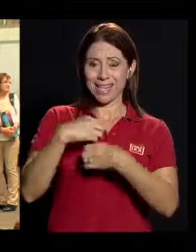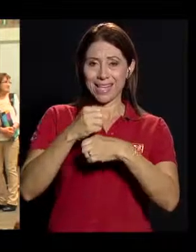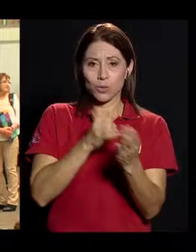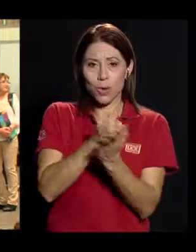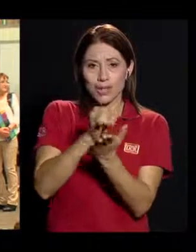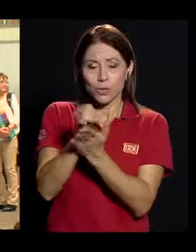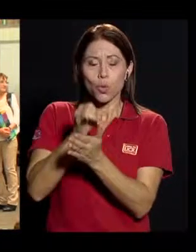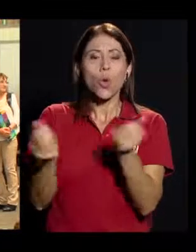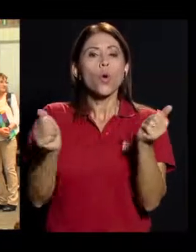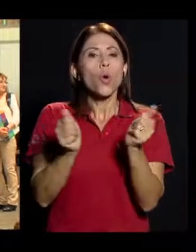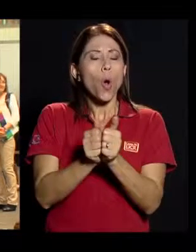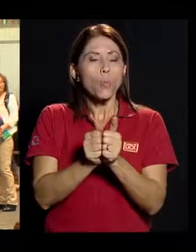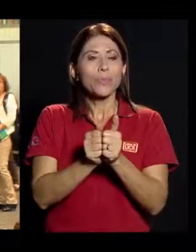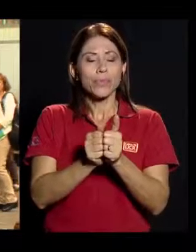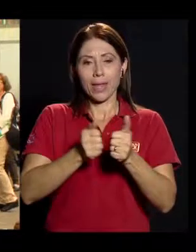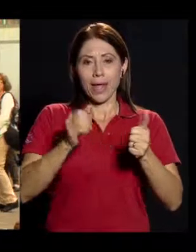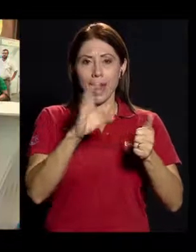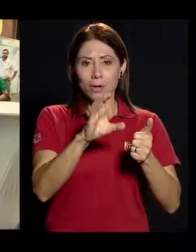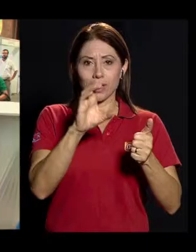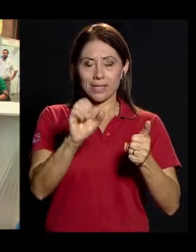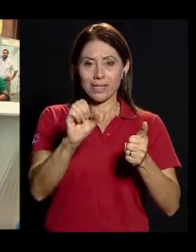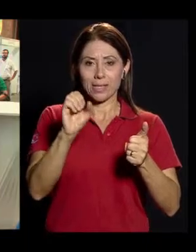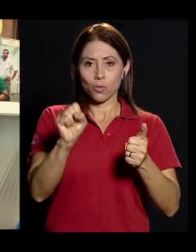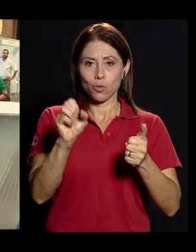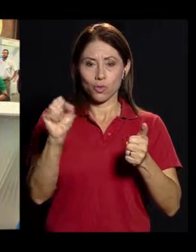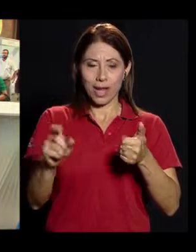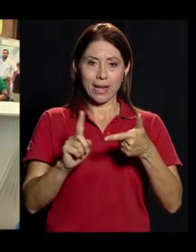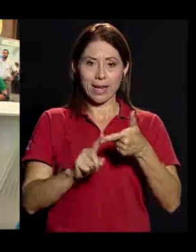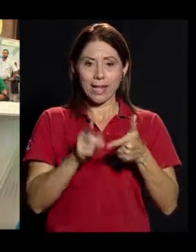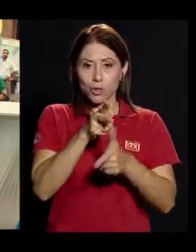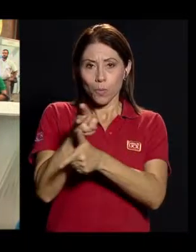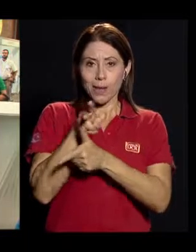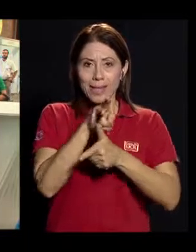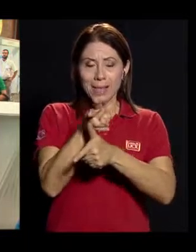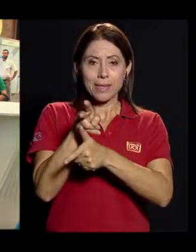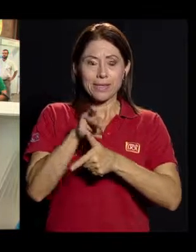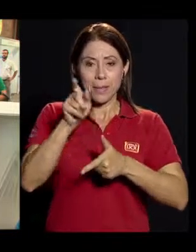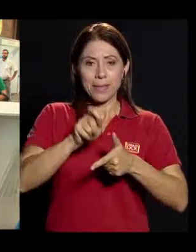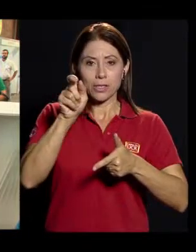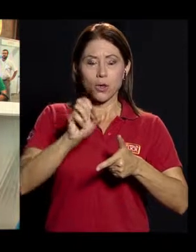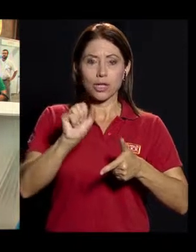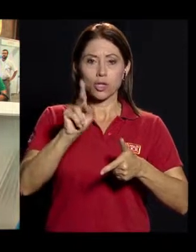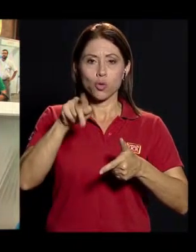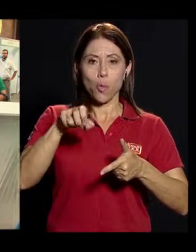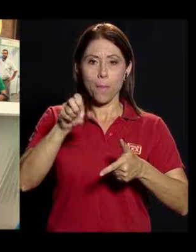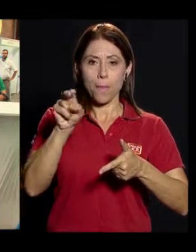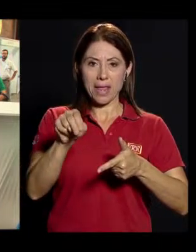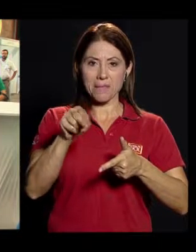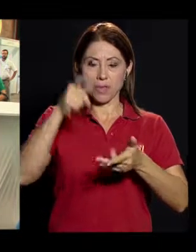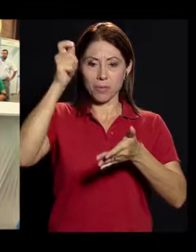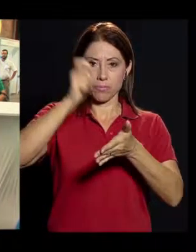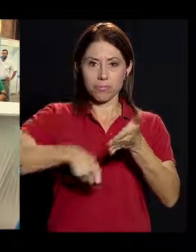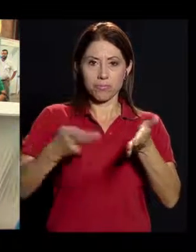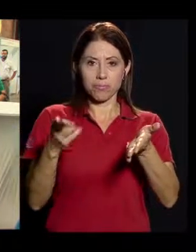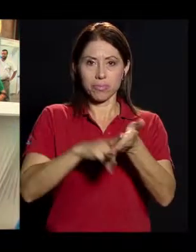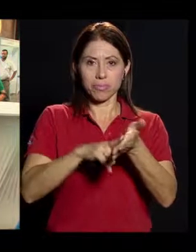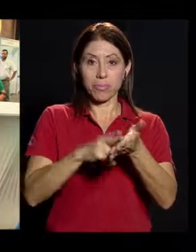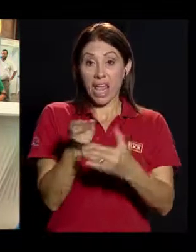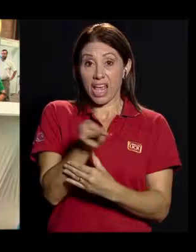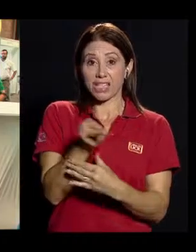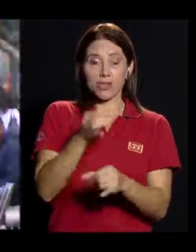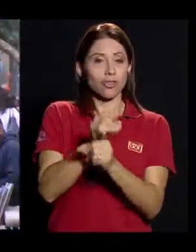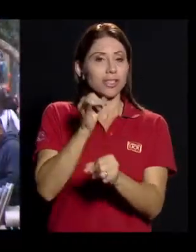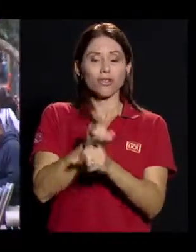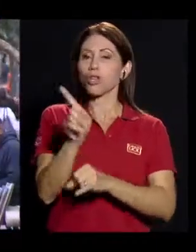conjunta de la Caja Costarricense del Seguro Social y la Superintendencia de Pensiones, SUPEN. Estas dos instituciones no se